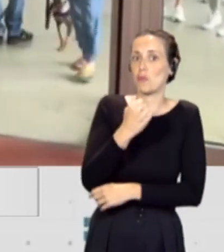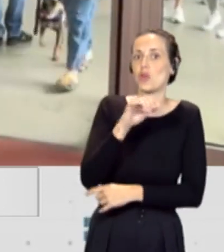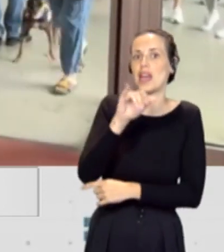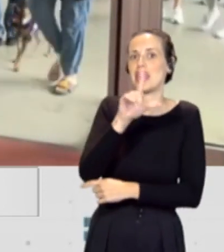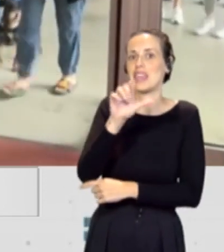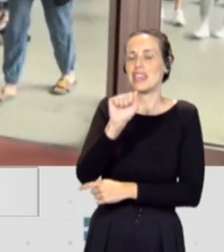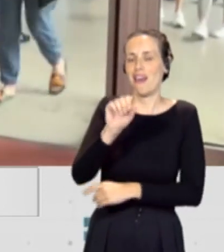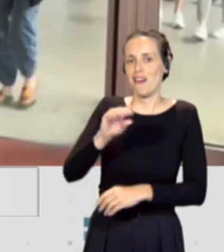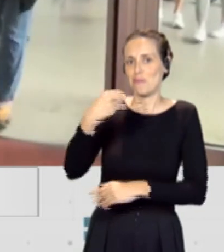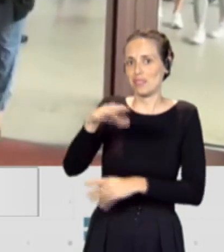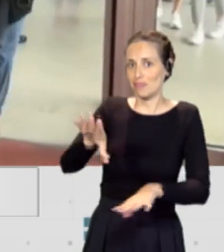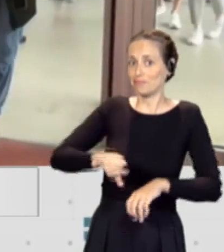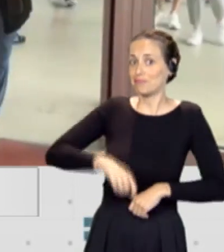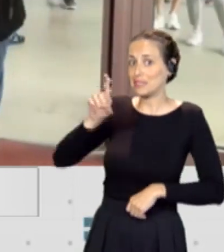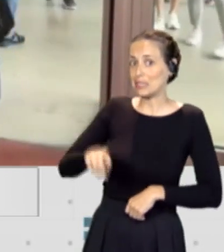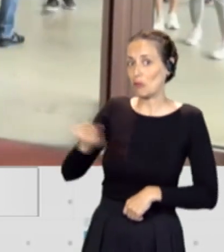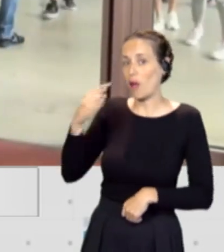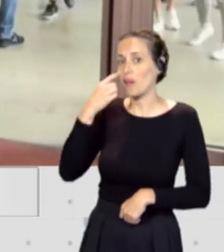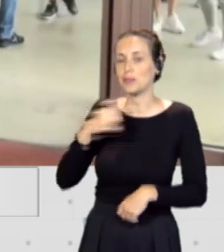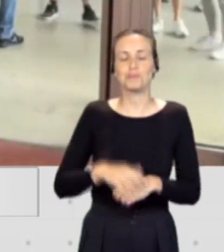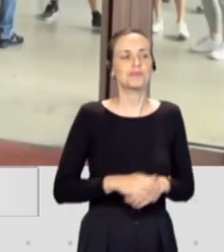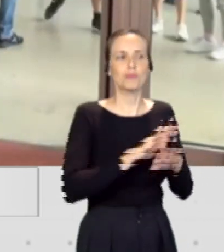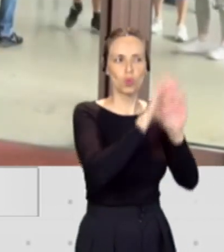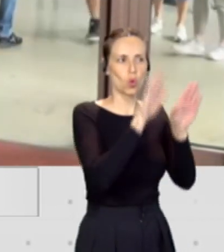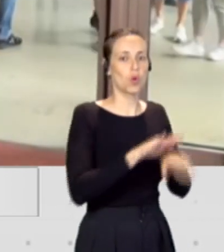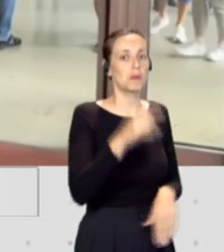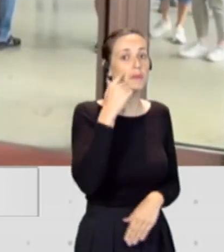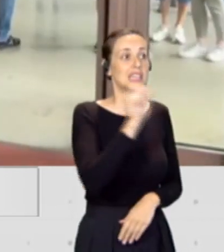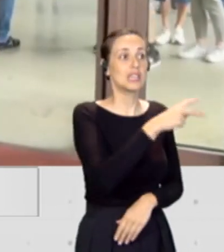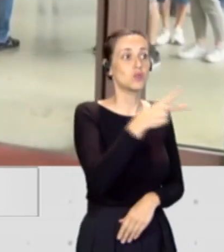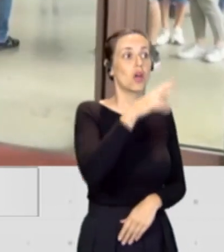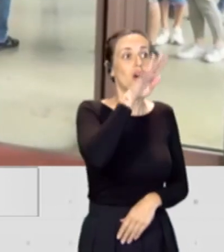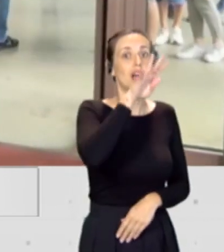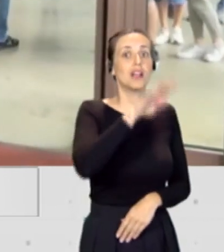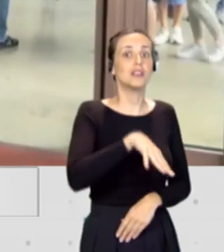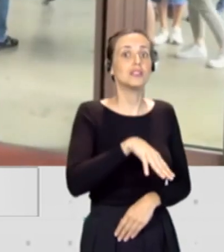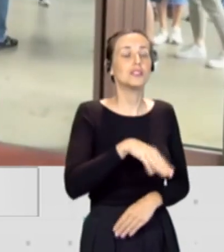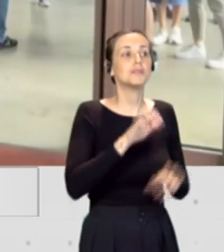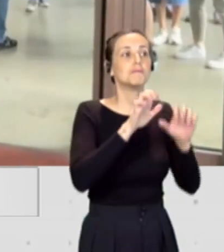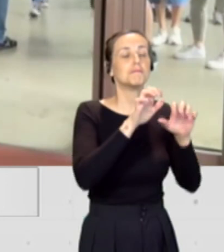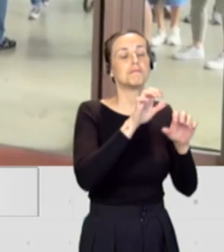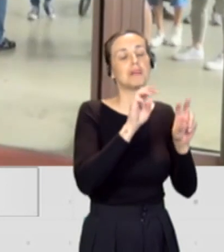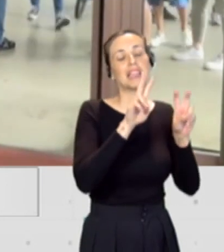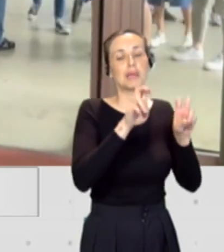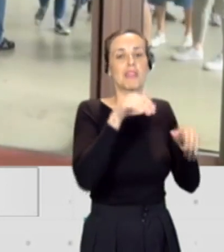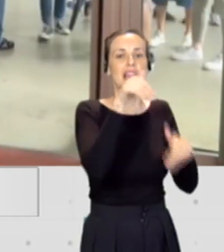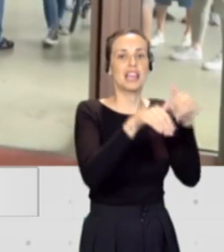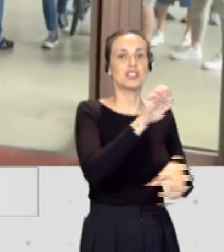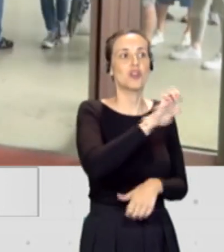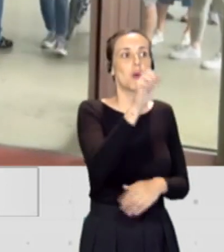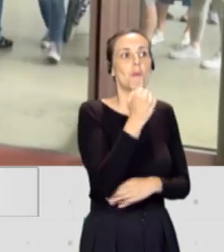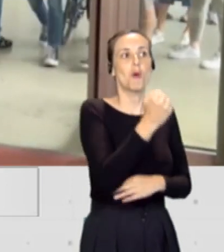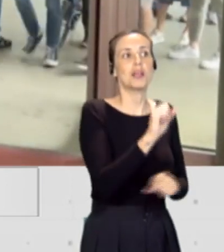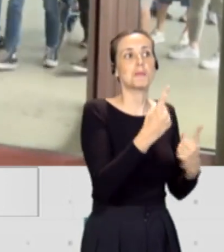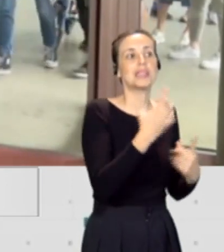última cuestión. Estos resultados en Cataluña, ¿a quién le da más alas de cara a los comicios del 9 de junio, a las elecciones europeas? Hombre, cabe